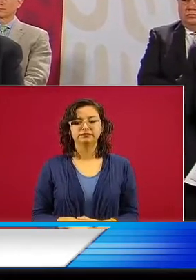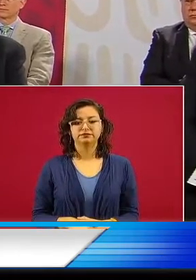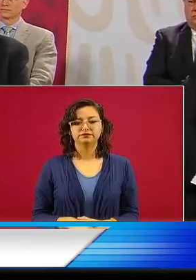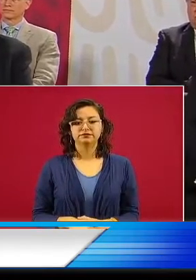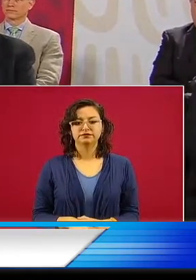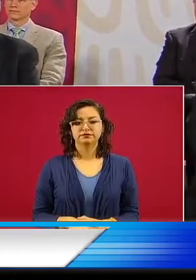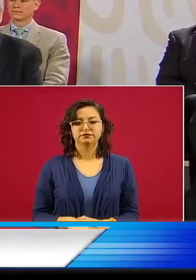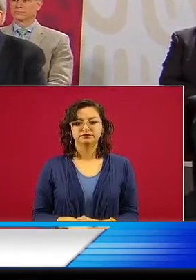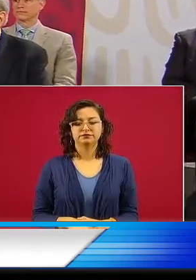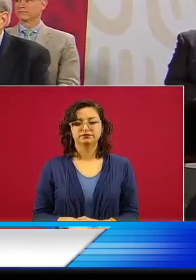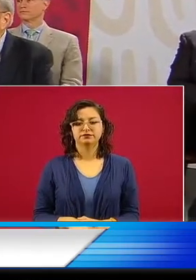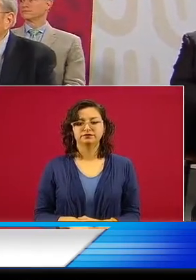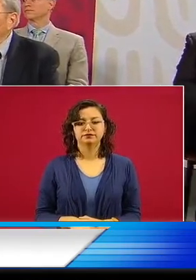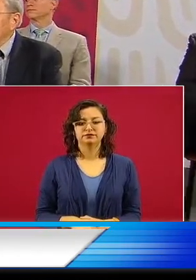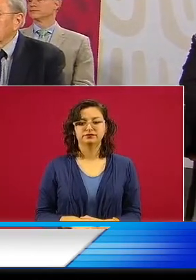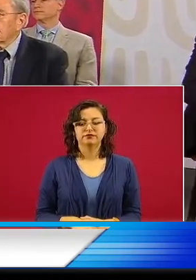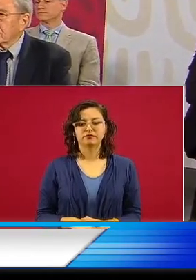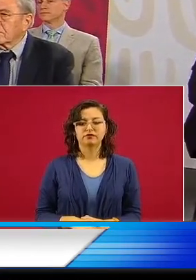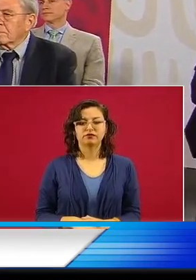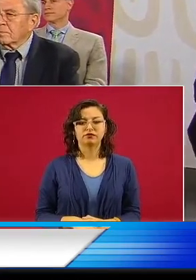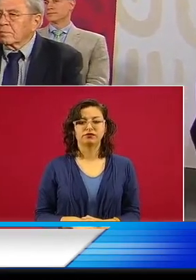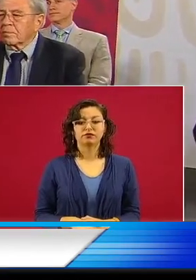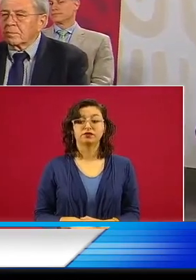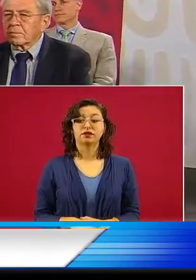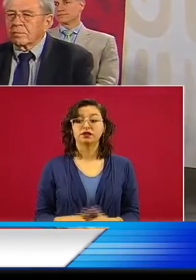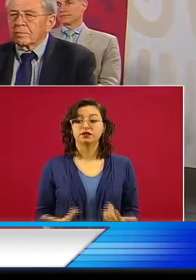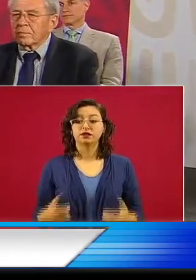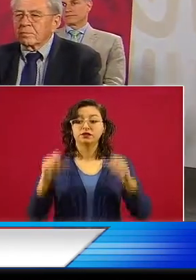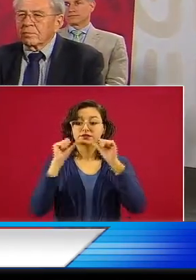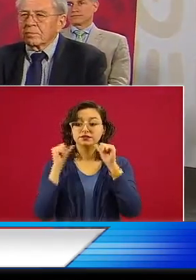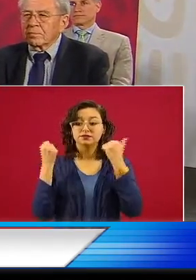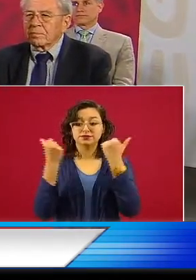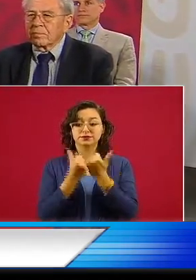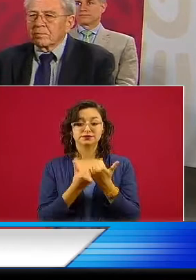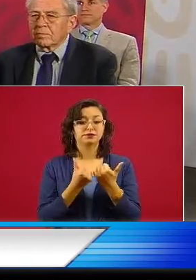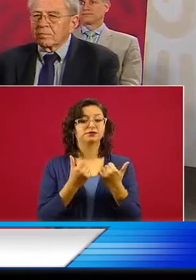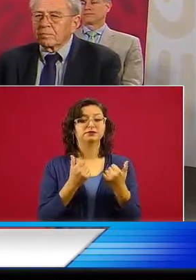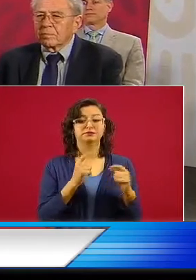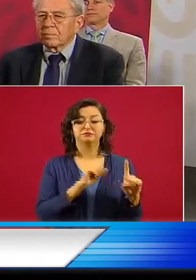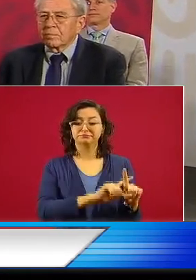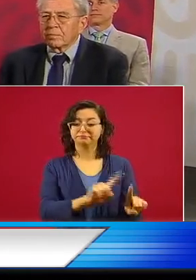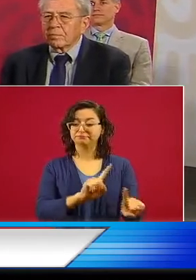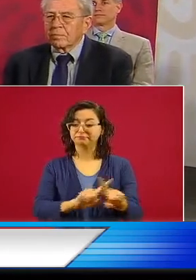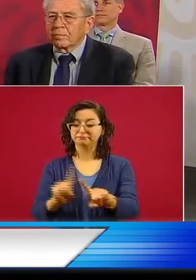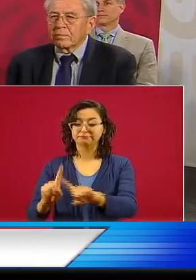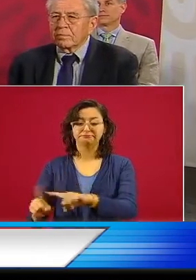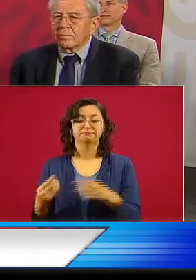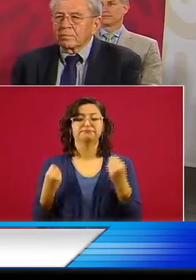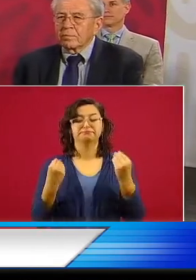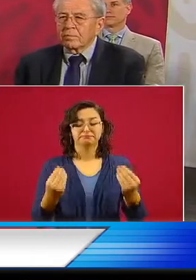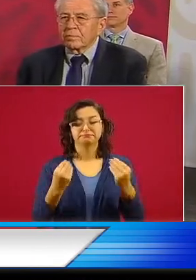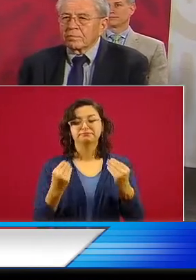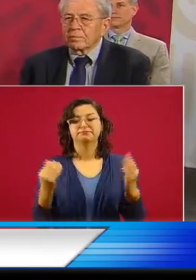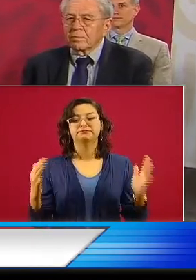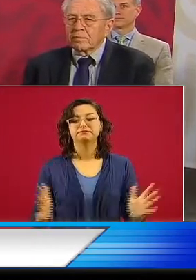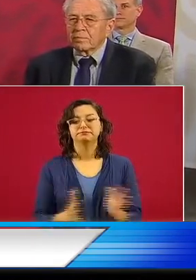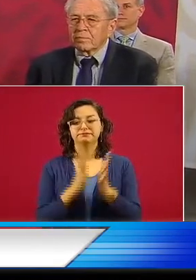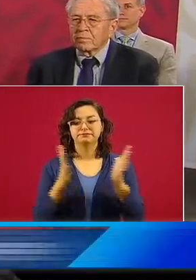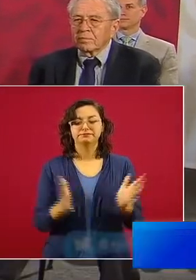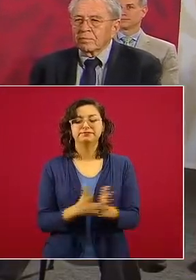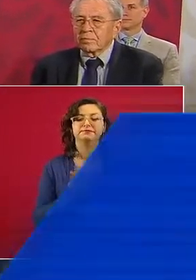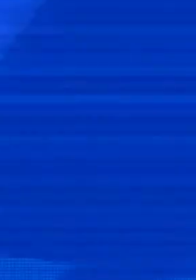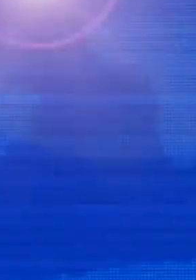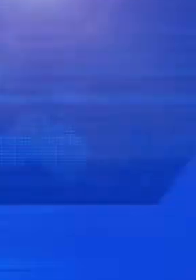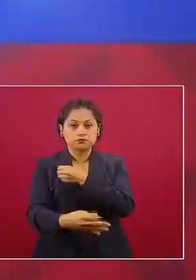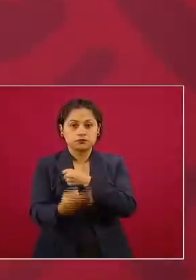gente que más lo necesita. El presidente hace una comparativa del tratamiento que se dio a la crisis con Cedillo y Calderón de manera muy deficiente.